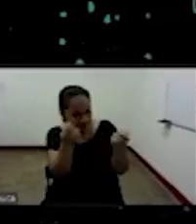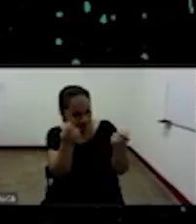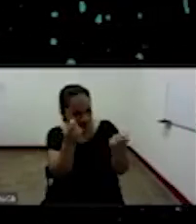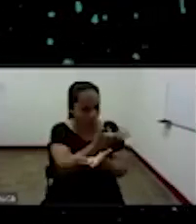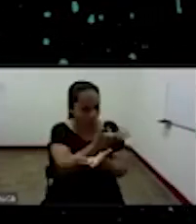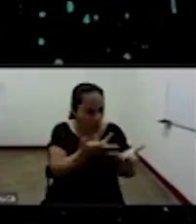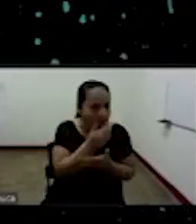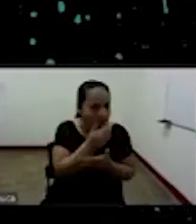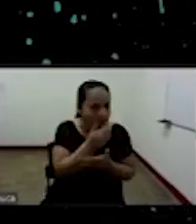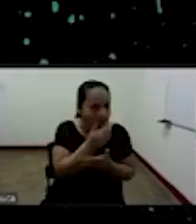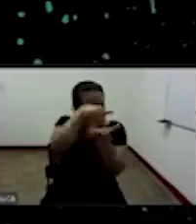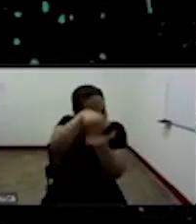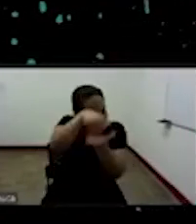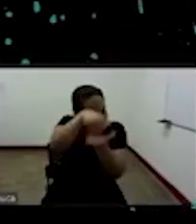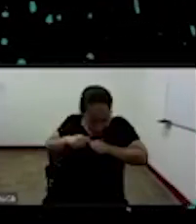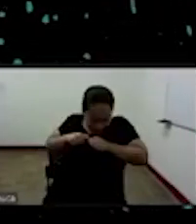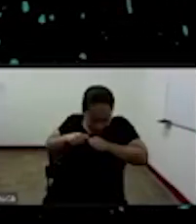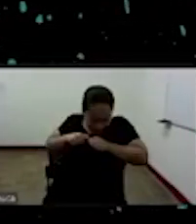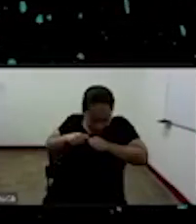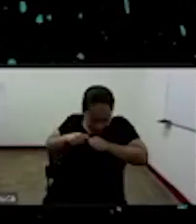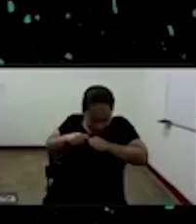resistir hasta hasta hoy ¿cierto?